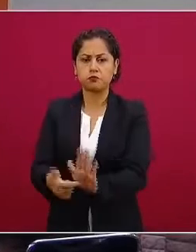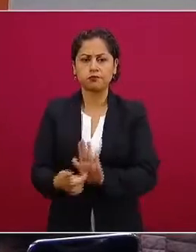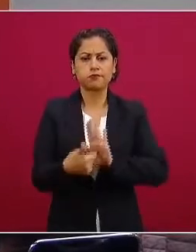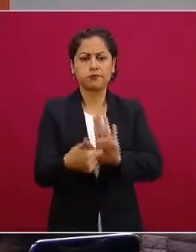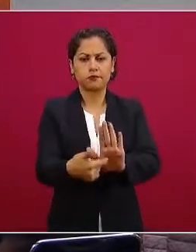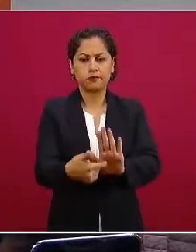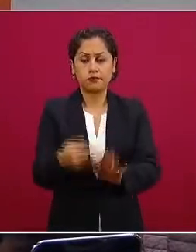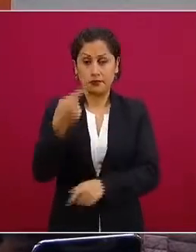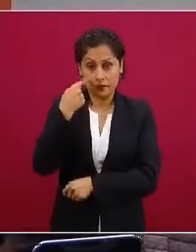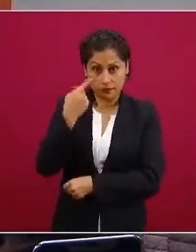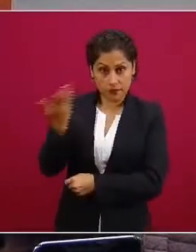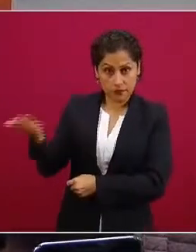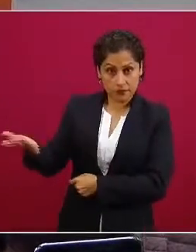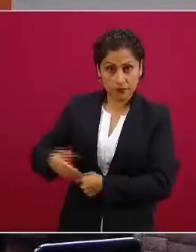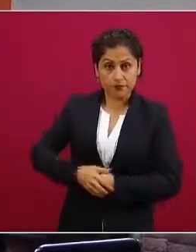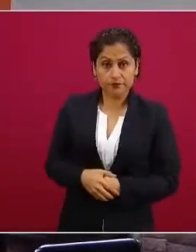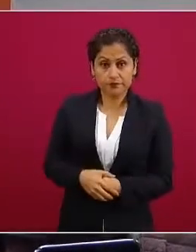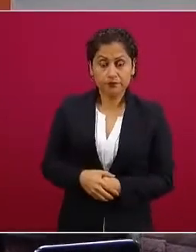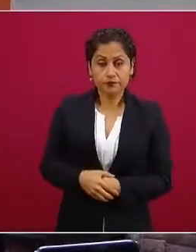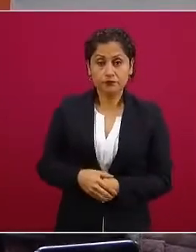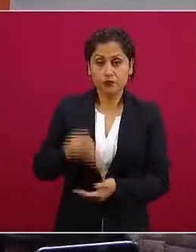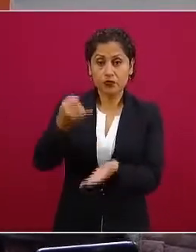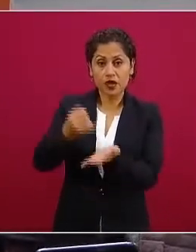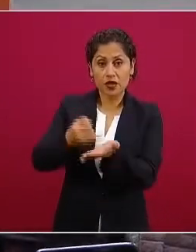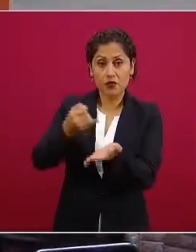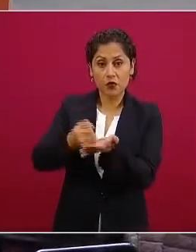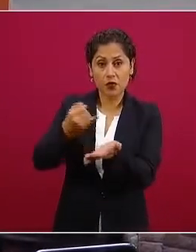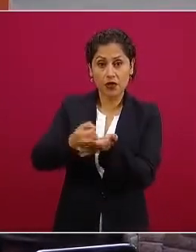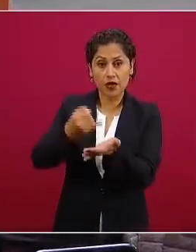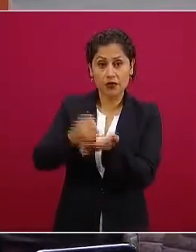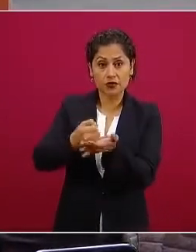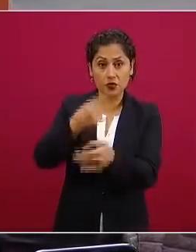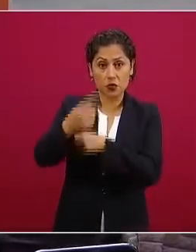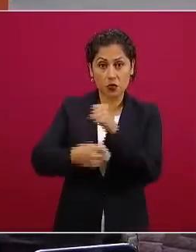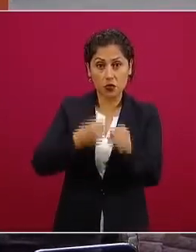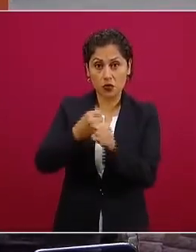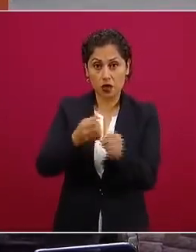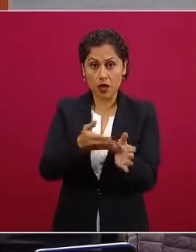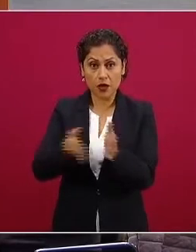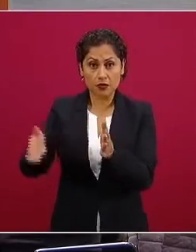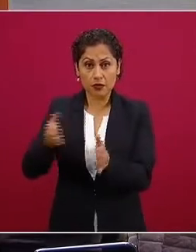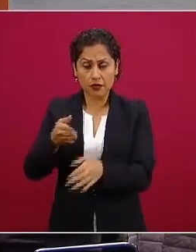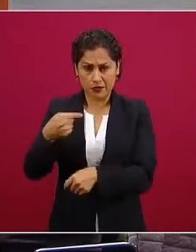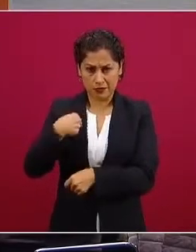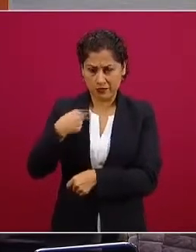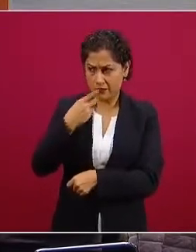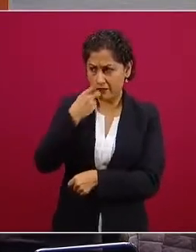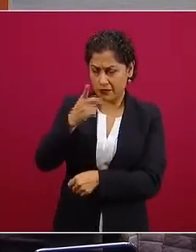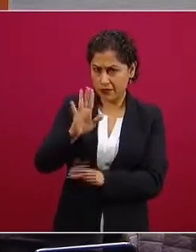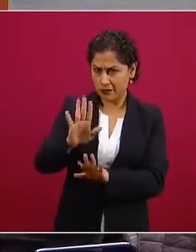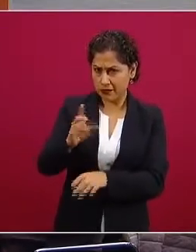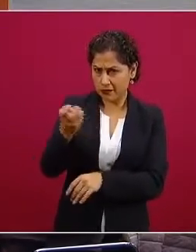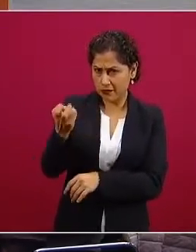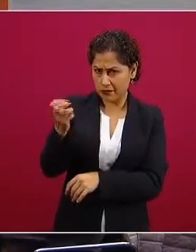son declaraciones anuales dije 30 no si 29 entonces